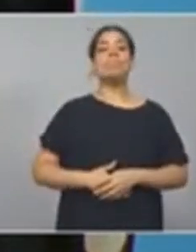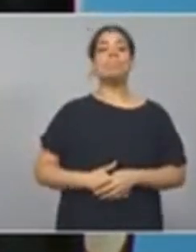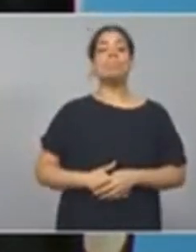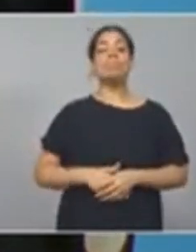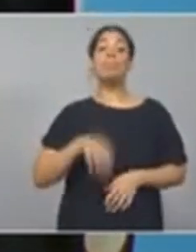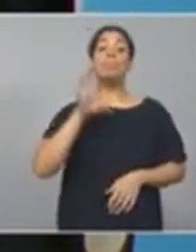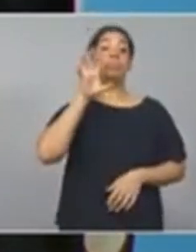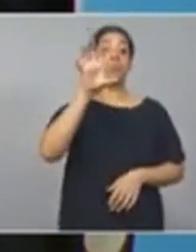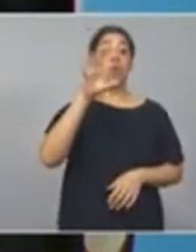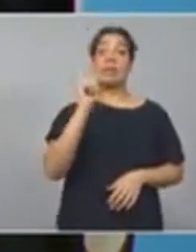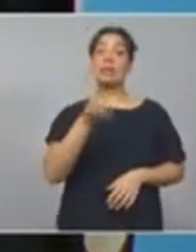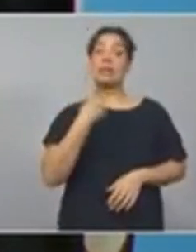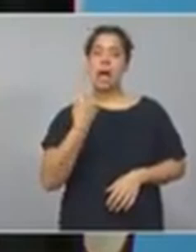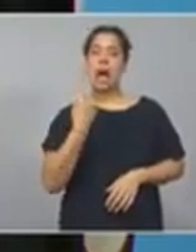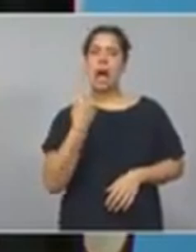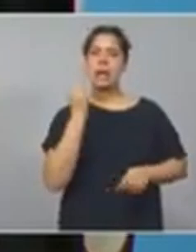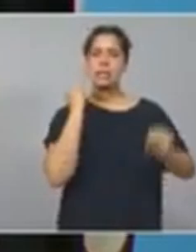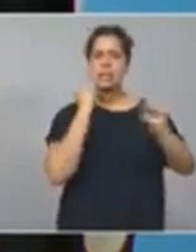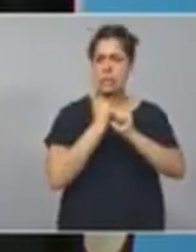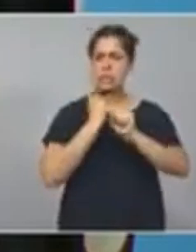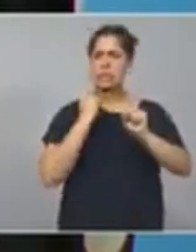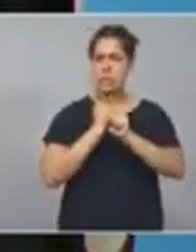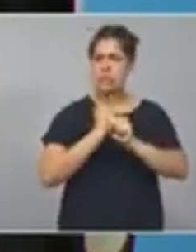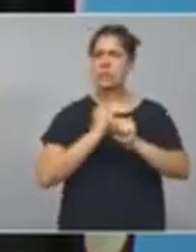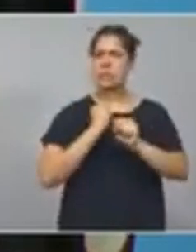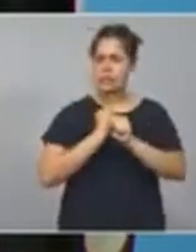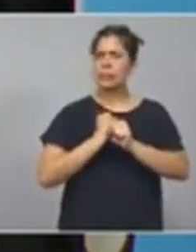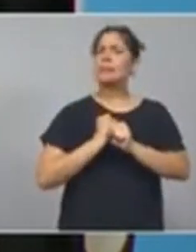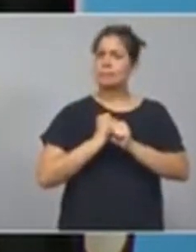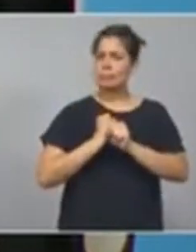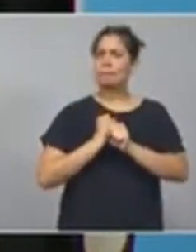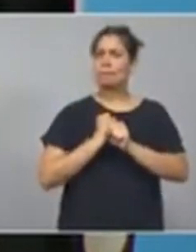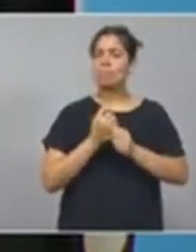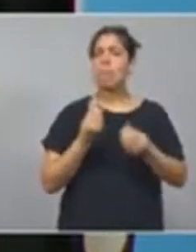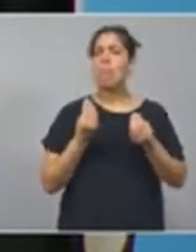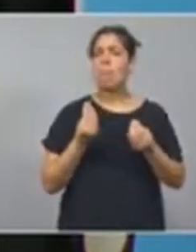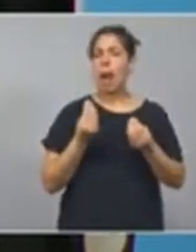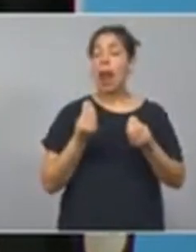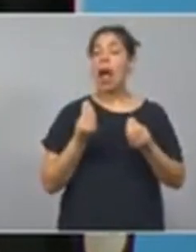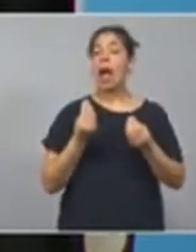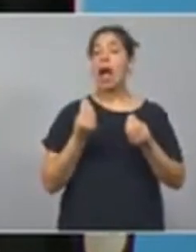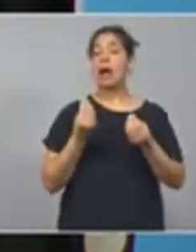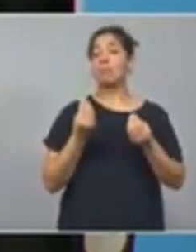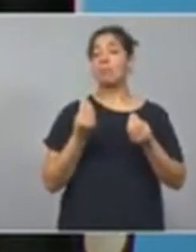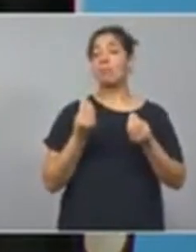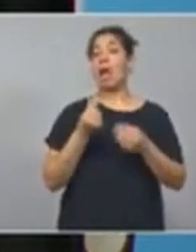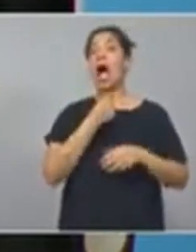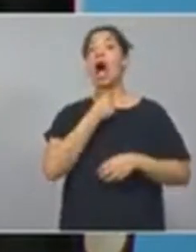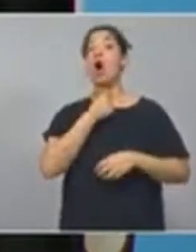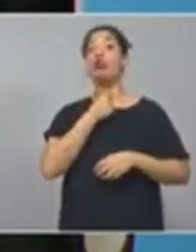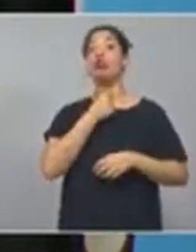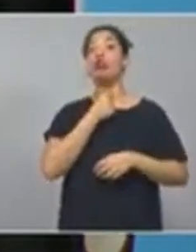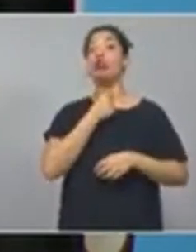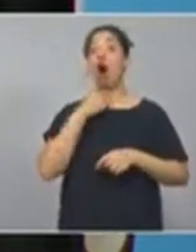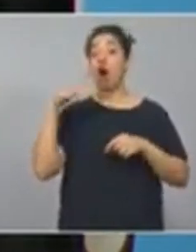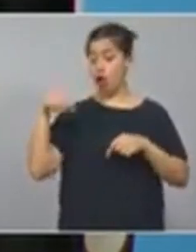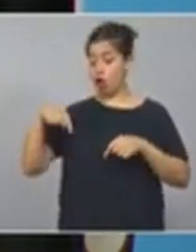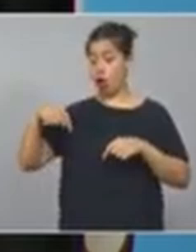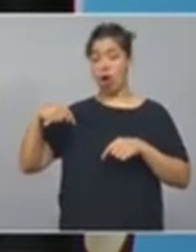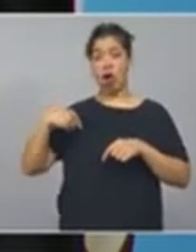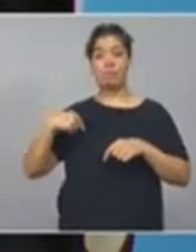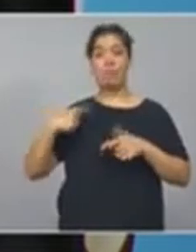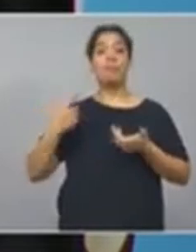últimamente solo para ver lo que hicimos desde agosto y donde estuve